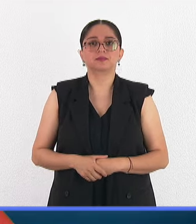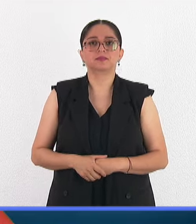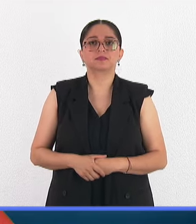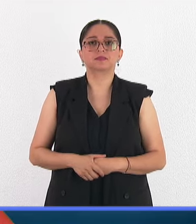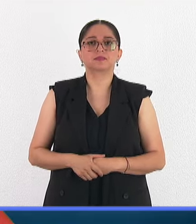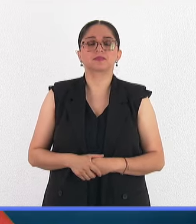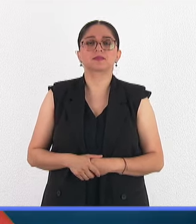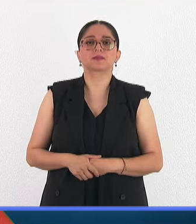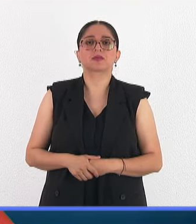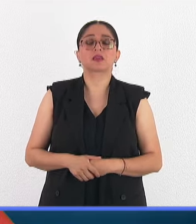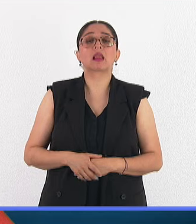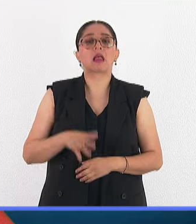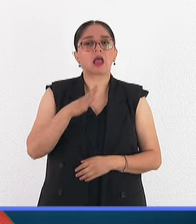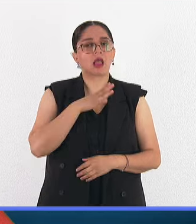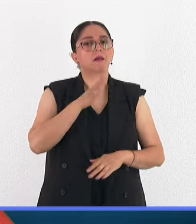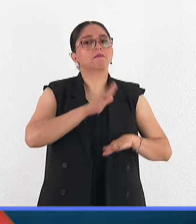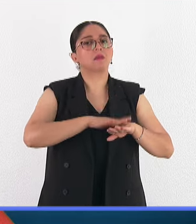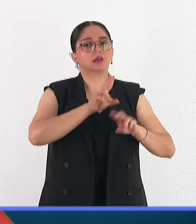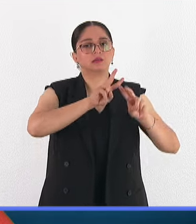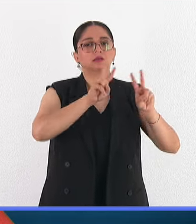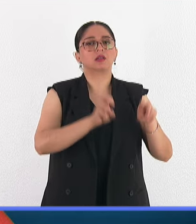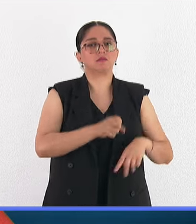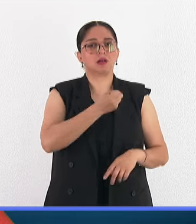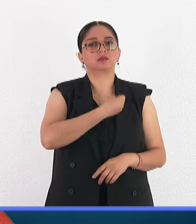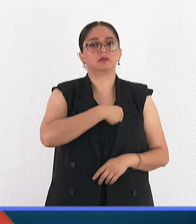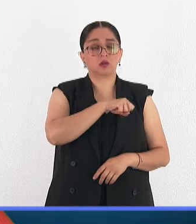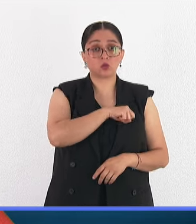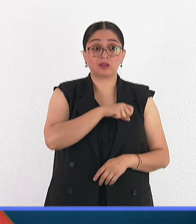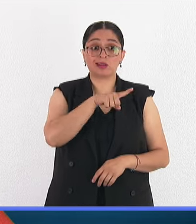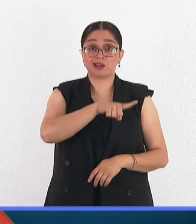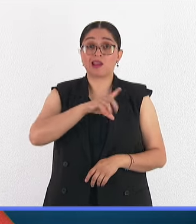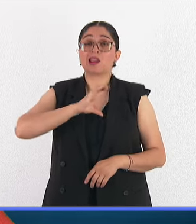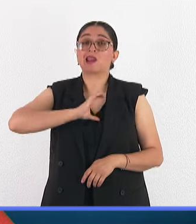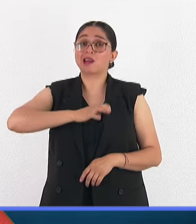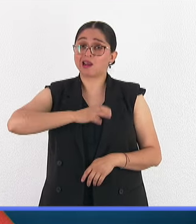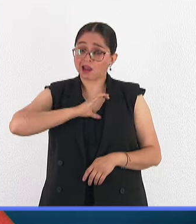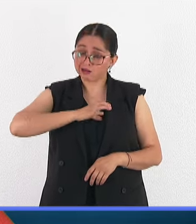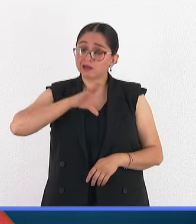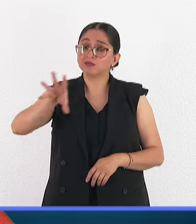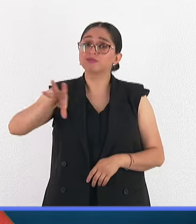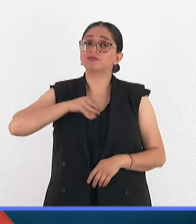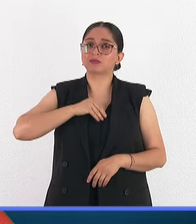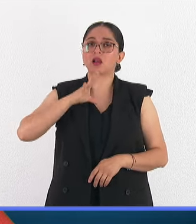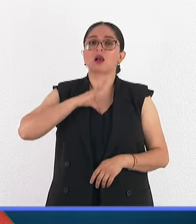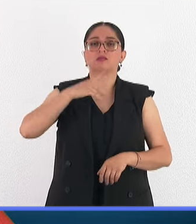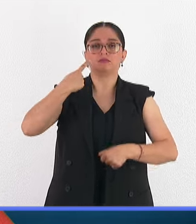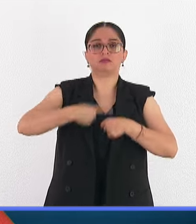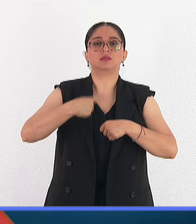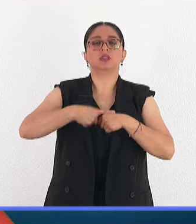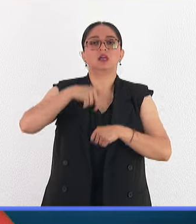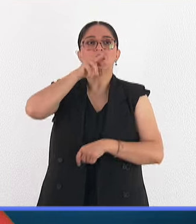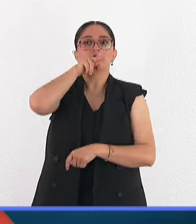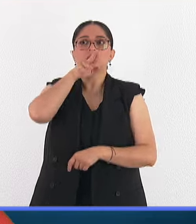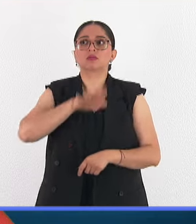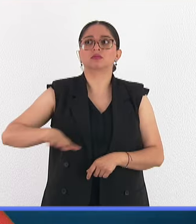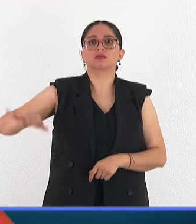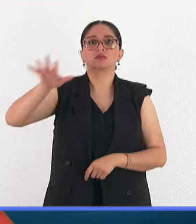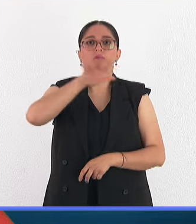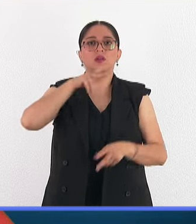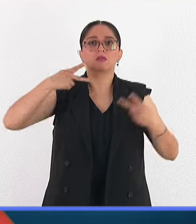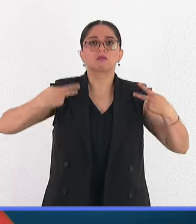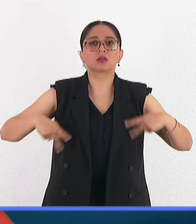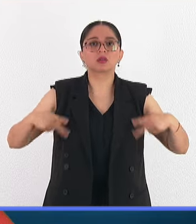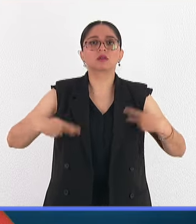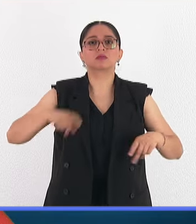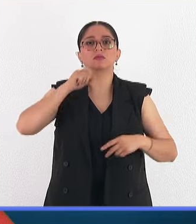Y tenemos más sobre temas de salud. El cáncer sigue siendo una de las enfermedades que genera más preocupación y alerta entre las personas, instituciones